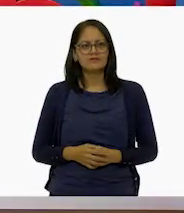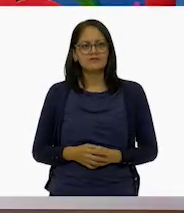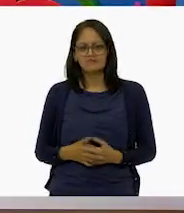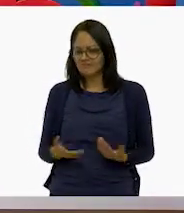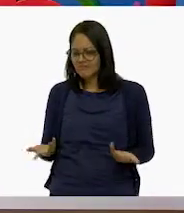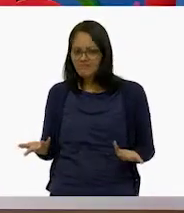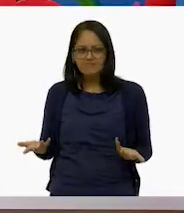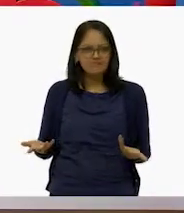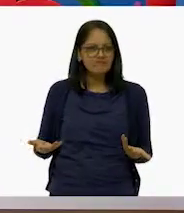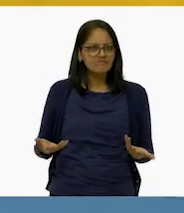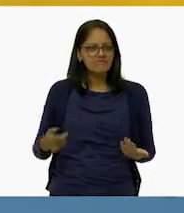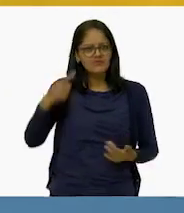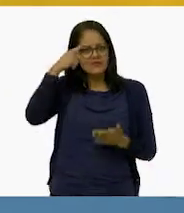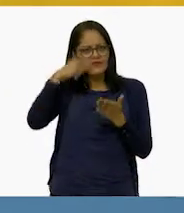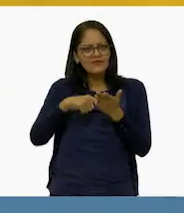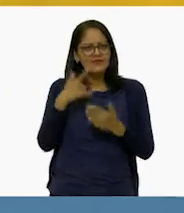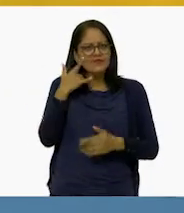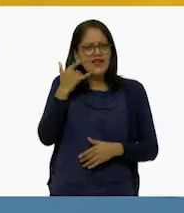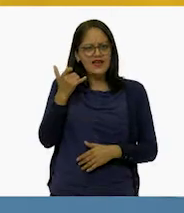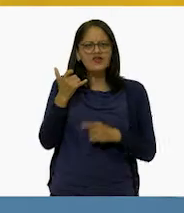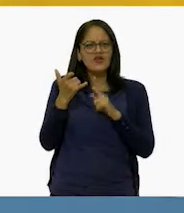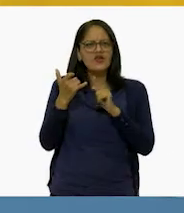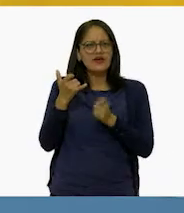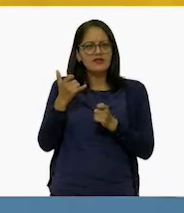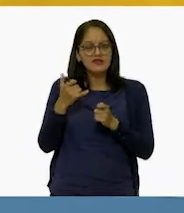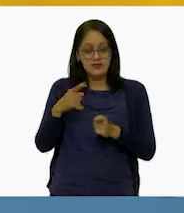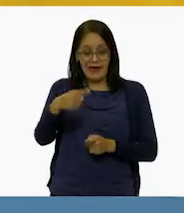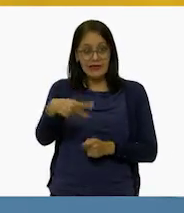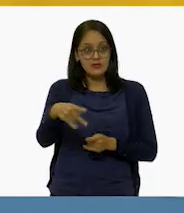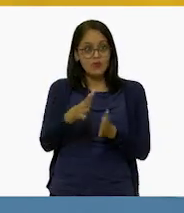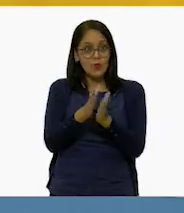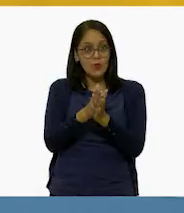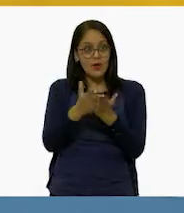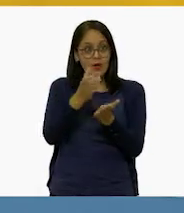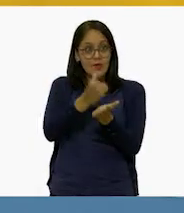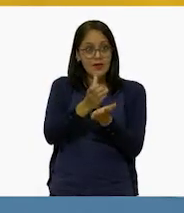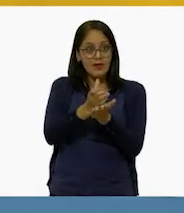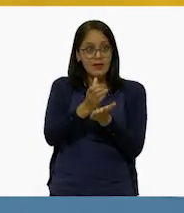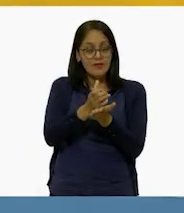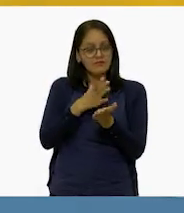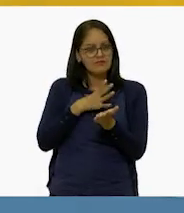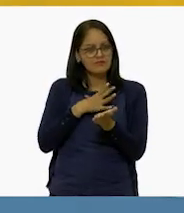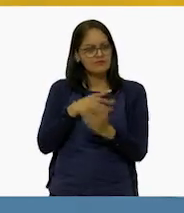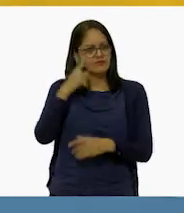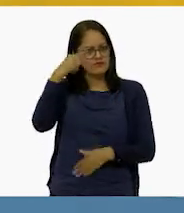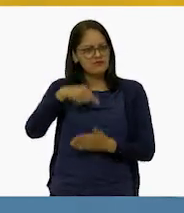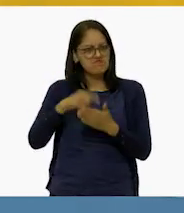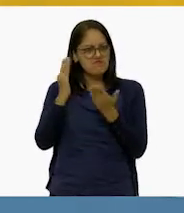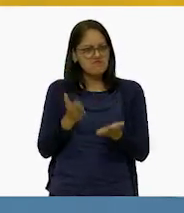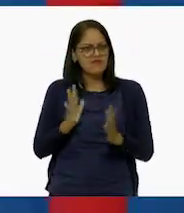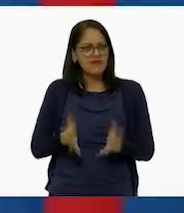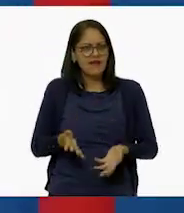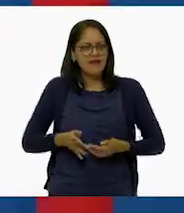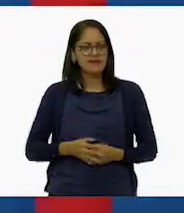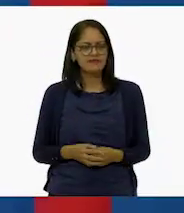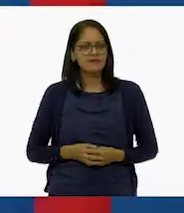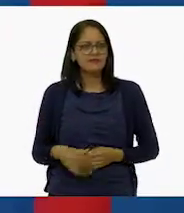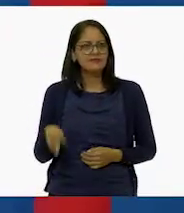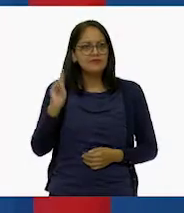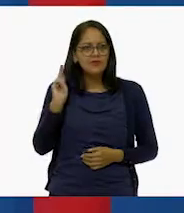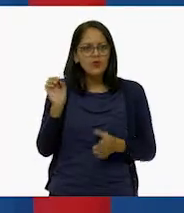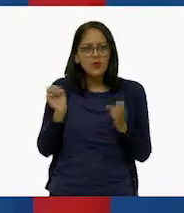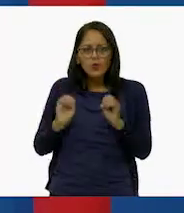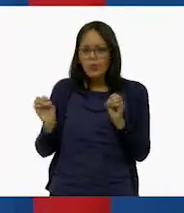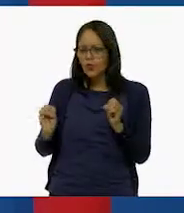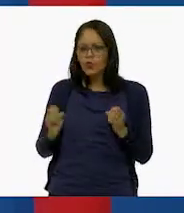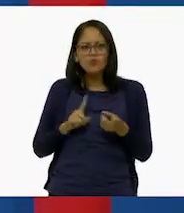Lo que me parece raro es que está su libreta de geografía sobre la mesa y pues yo creo que ya llegó. Ajá. Pero no